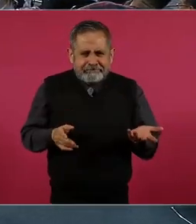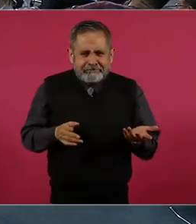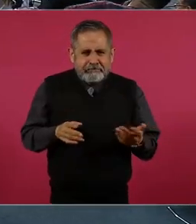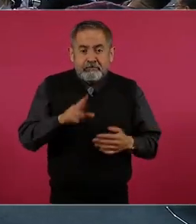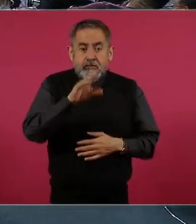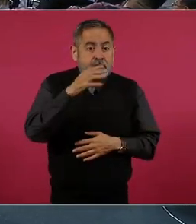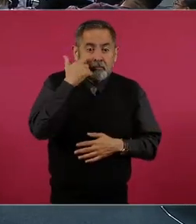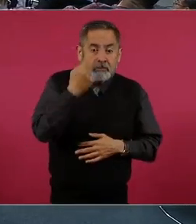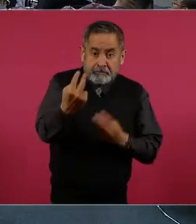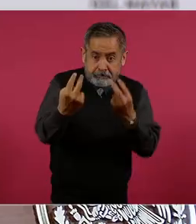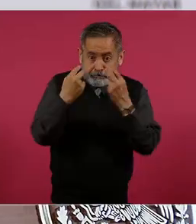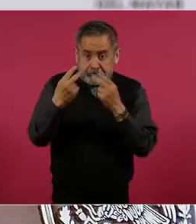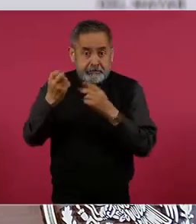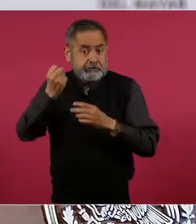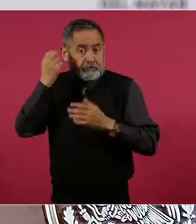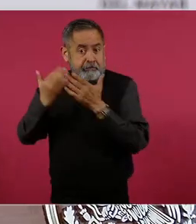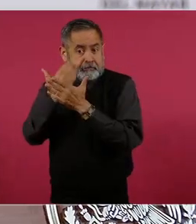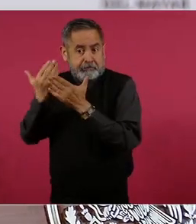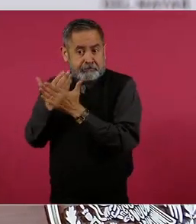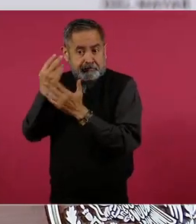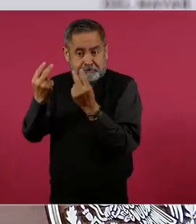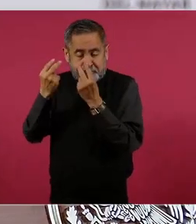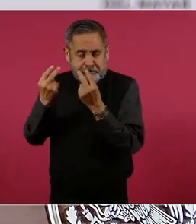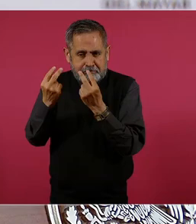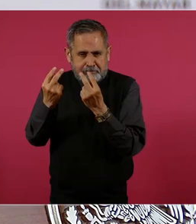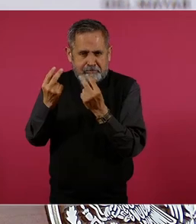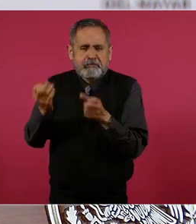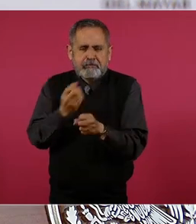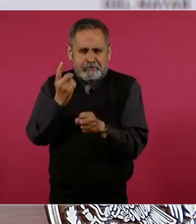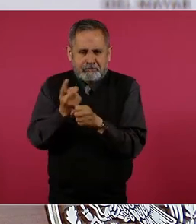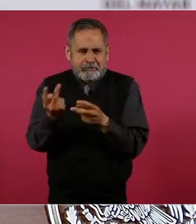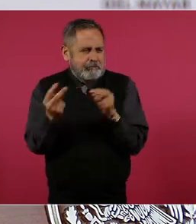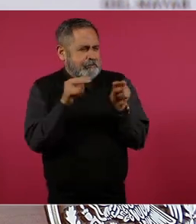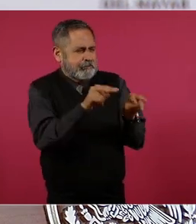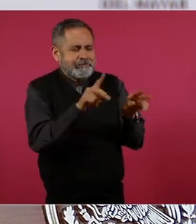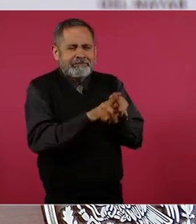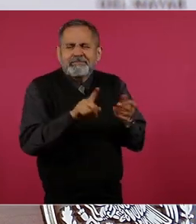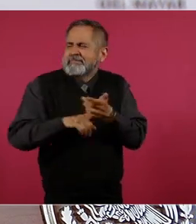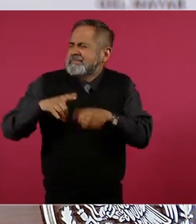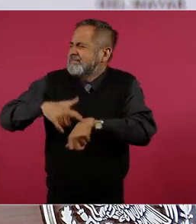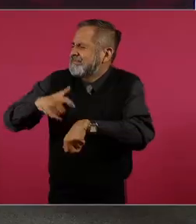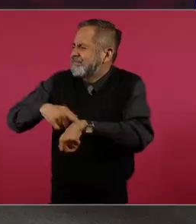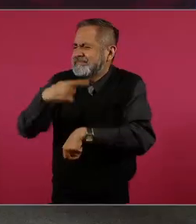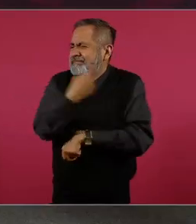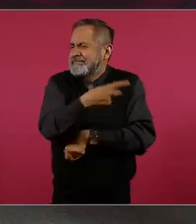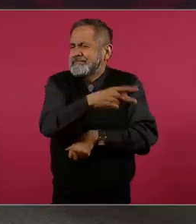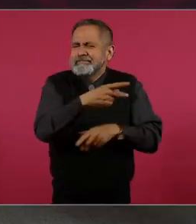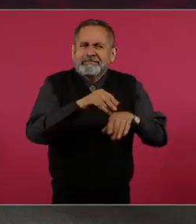la mañanera todavía tienen oportunidad. ¿A qué hora se hace el programa de él?